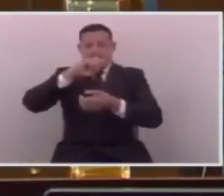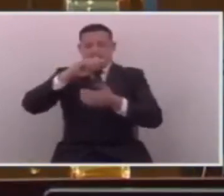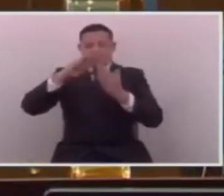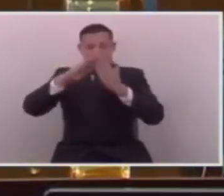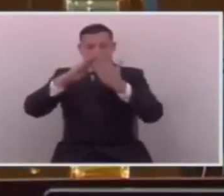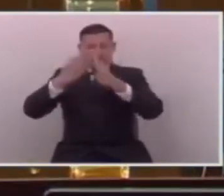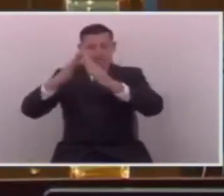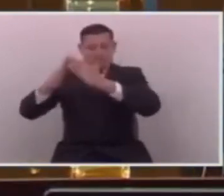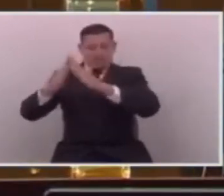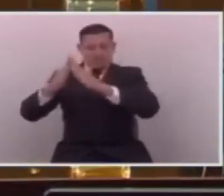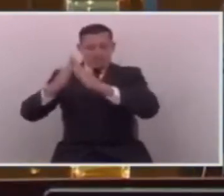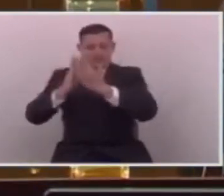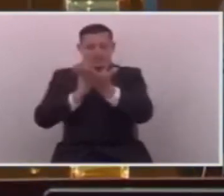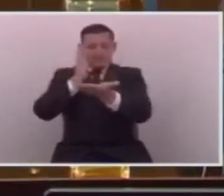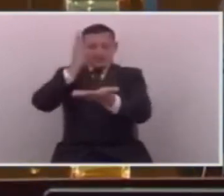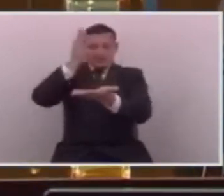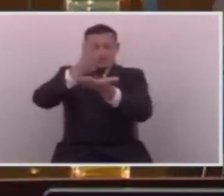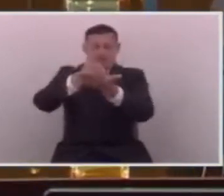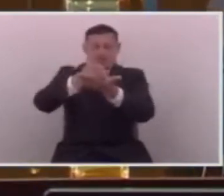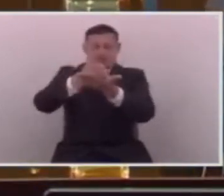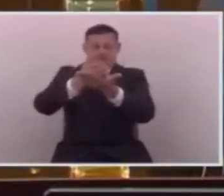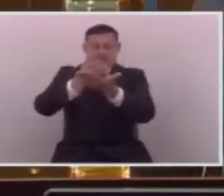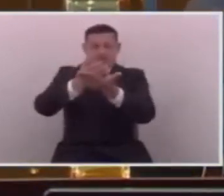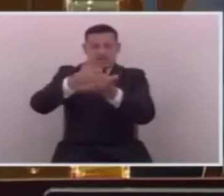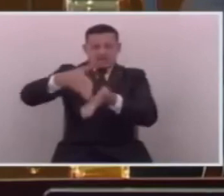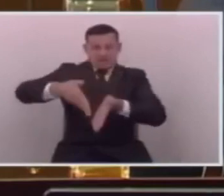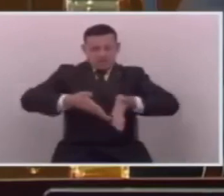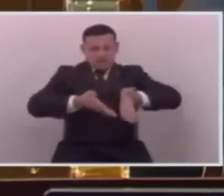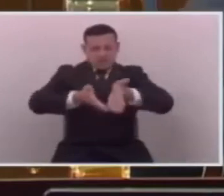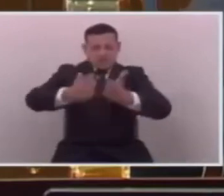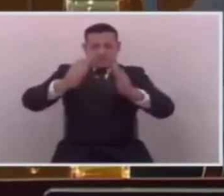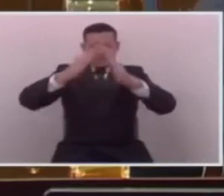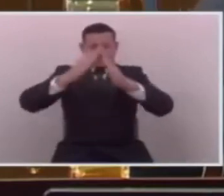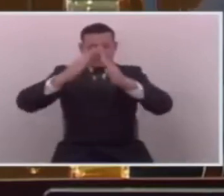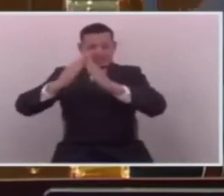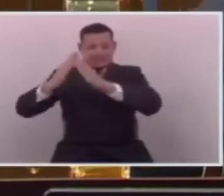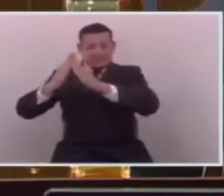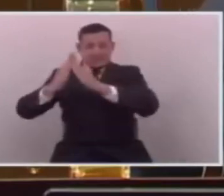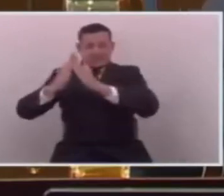que vayan a los cantones, que vayan a los caseríos,